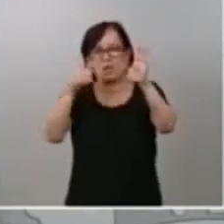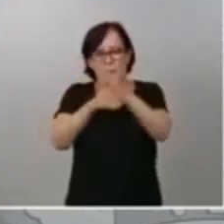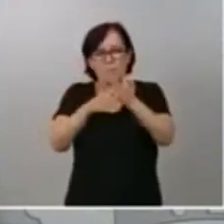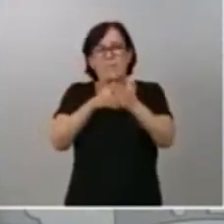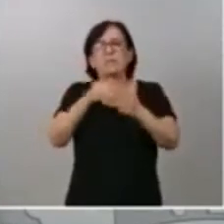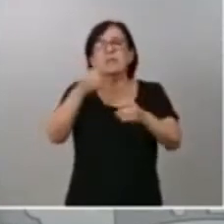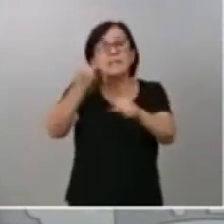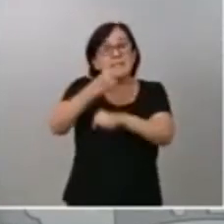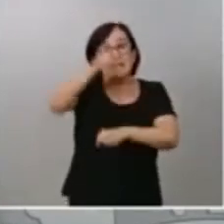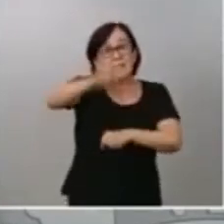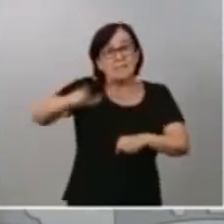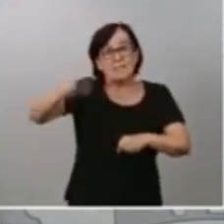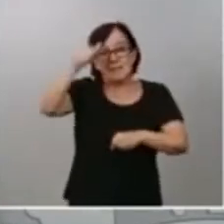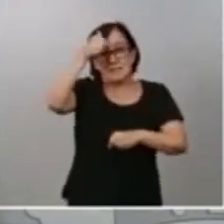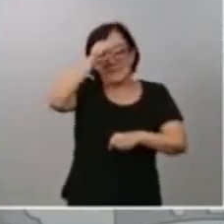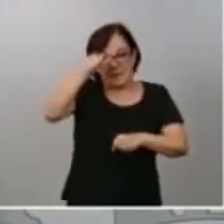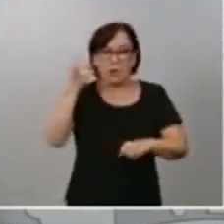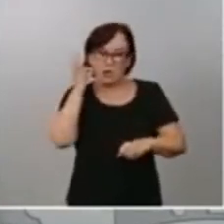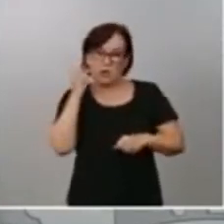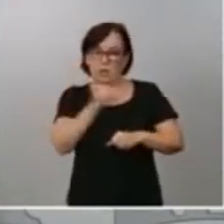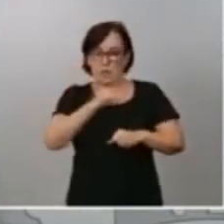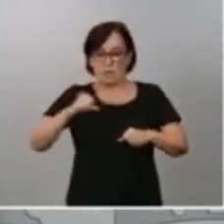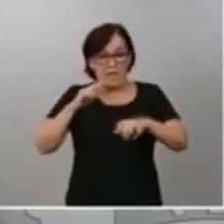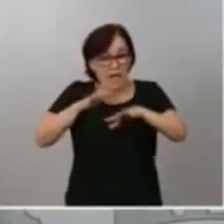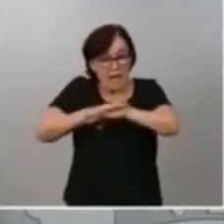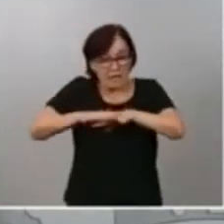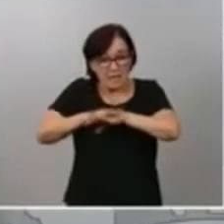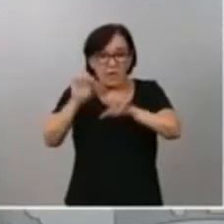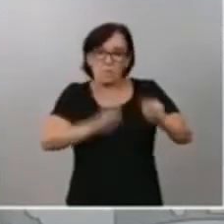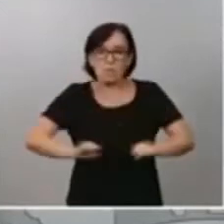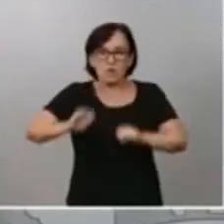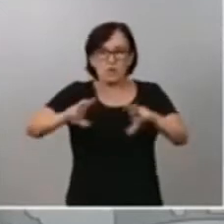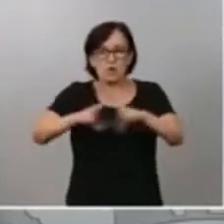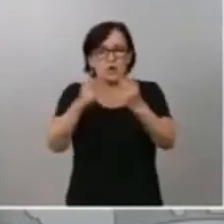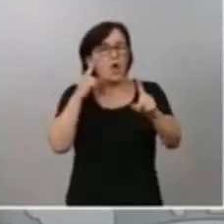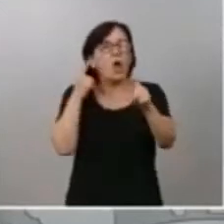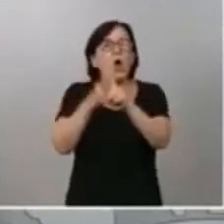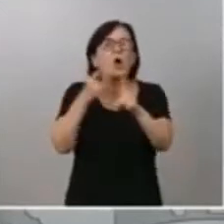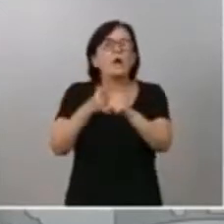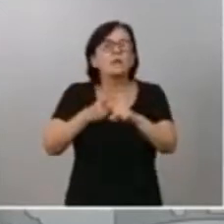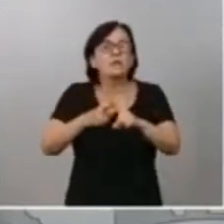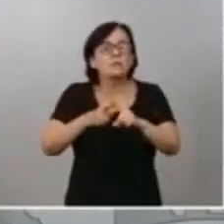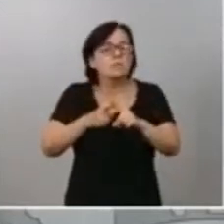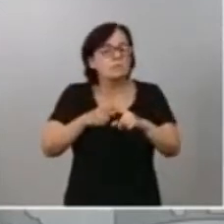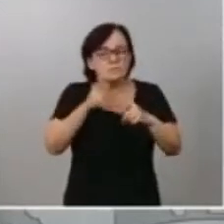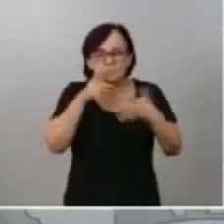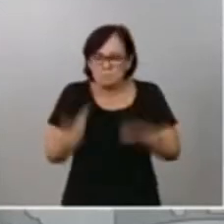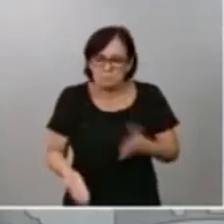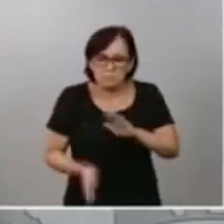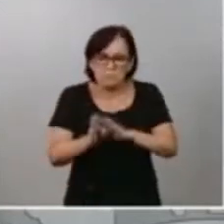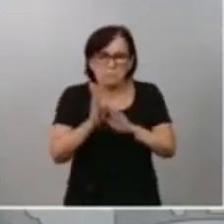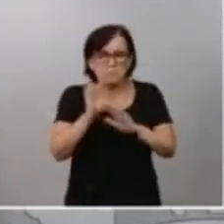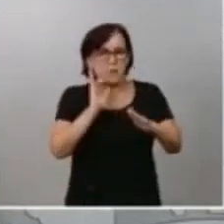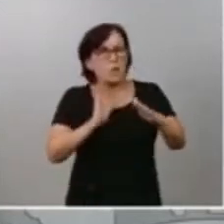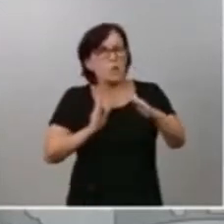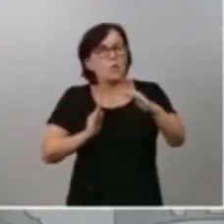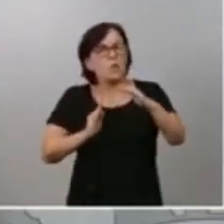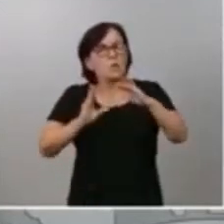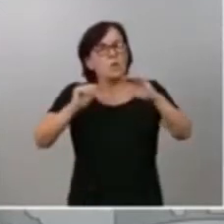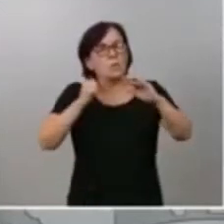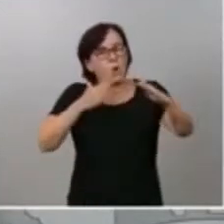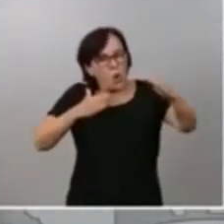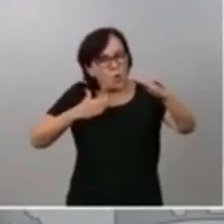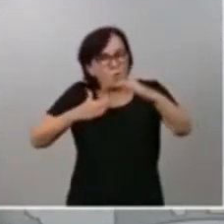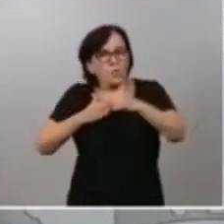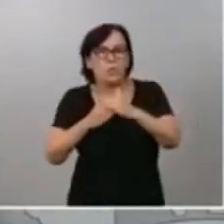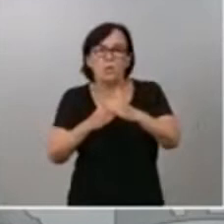Esta red de protección social tenía un objetivo que ha sido y sigue siendo amortiguar los efectos de la crisis de la emergencia